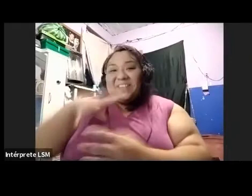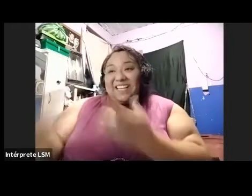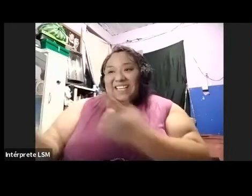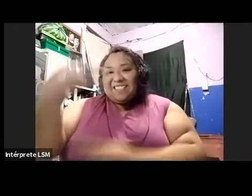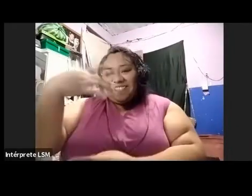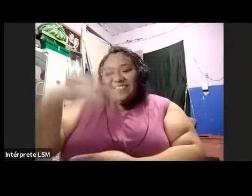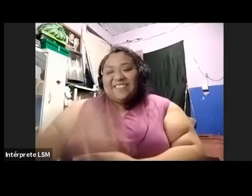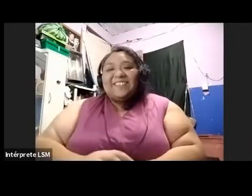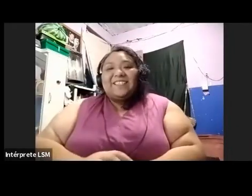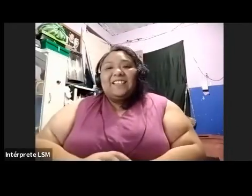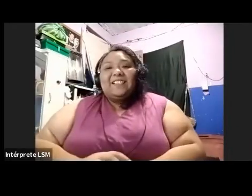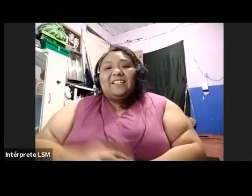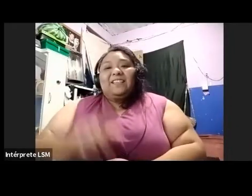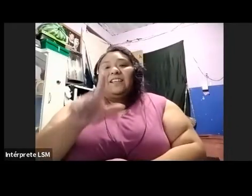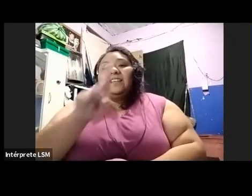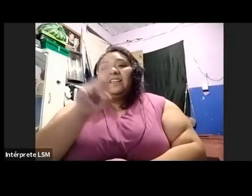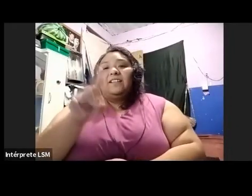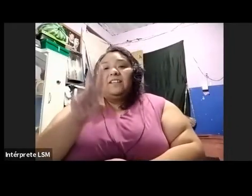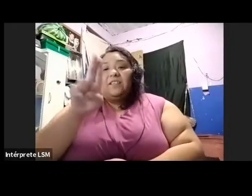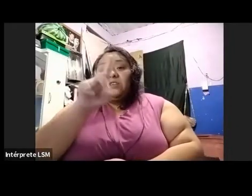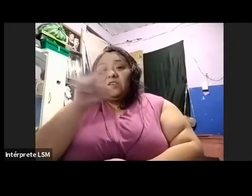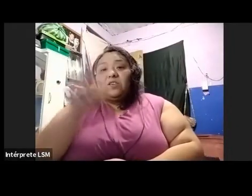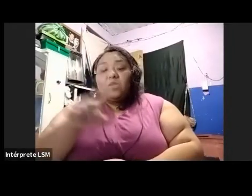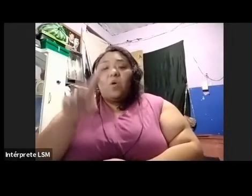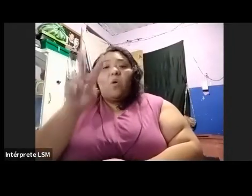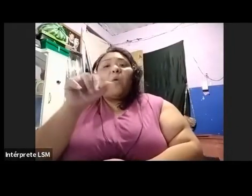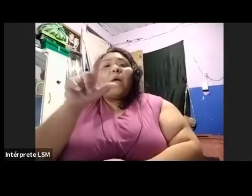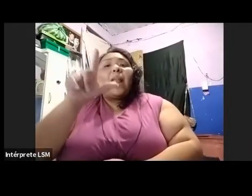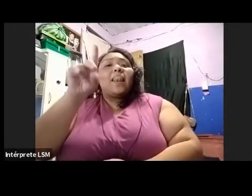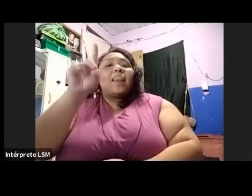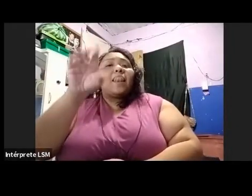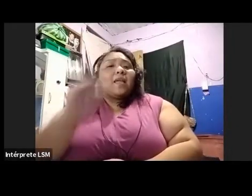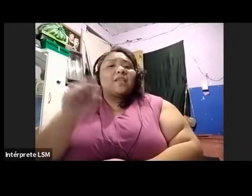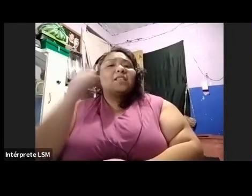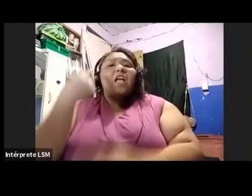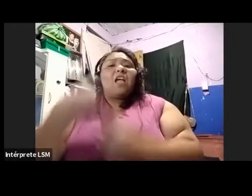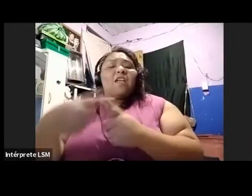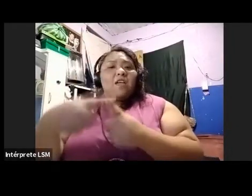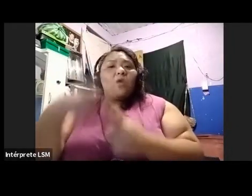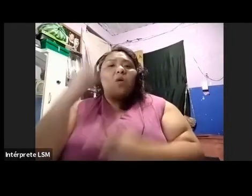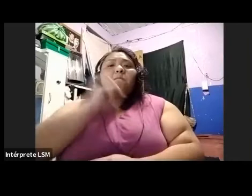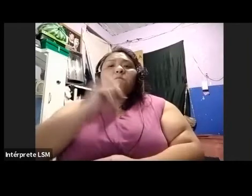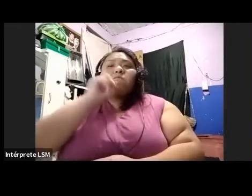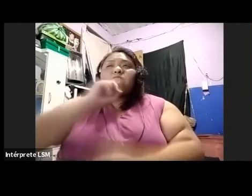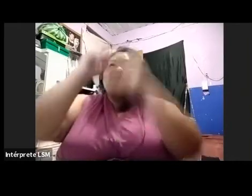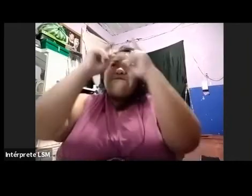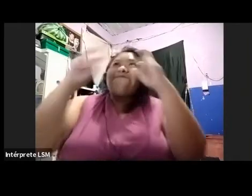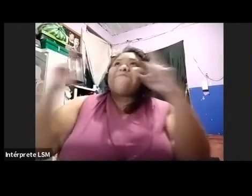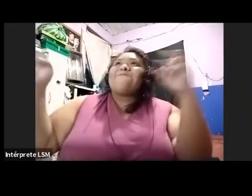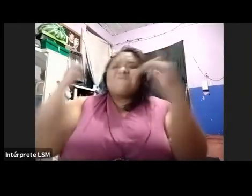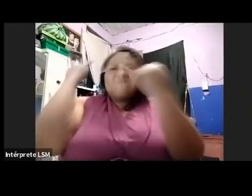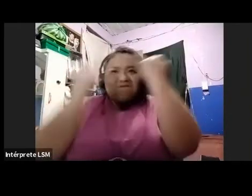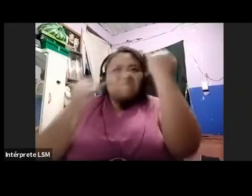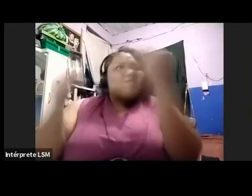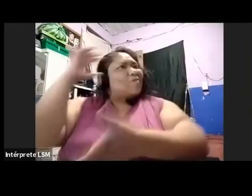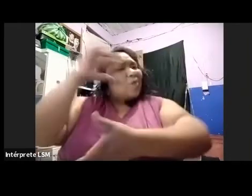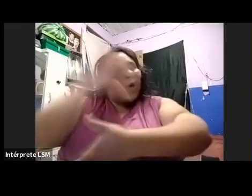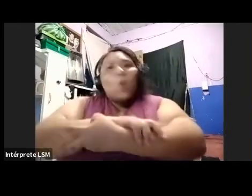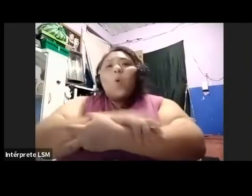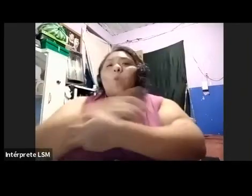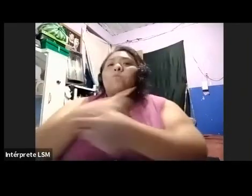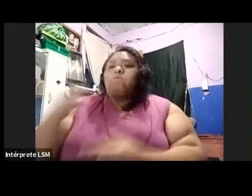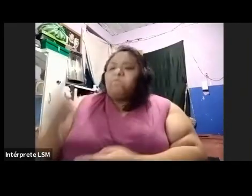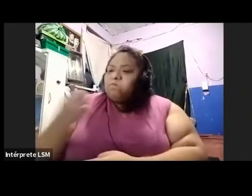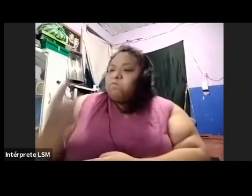Luz Valdez se define a sí misma como una mujer soñadora, mamá comprometida, eterna aprendiz